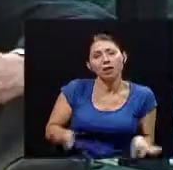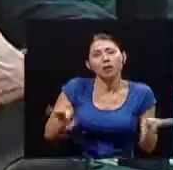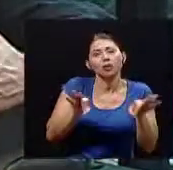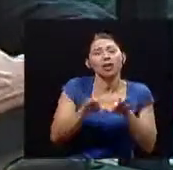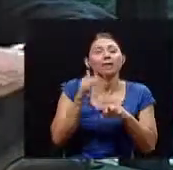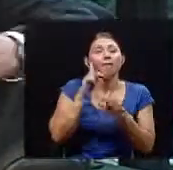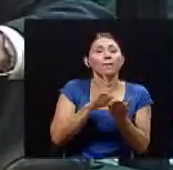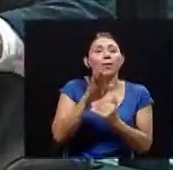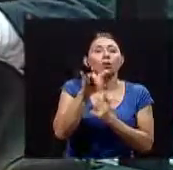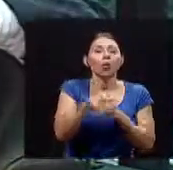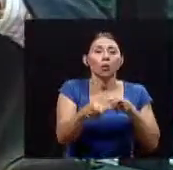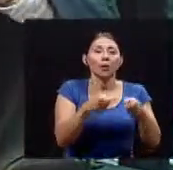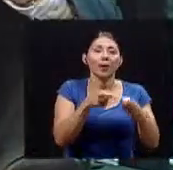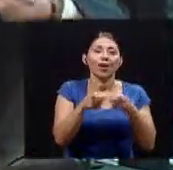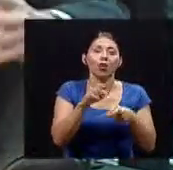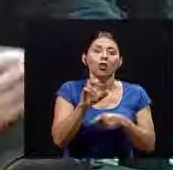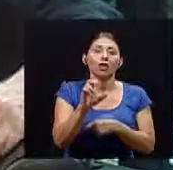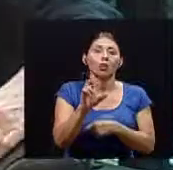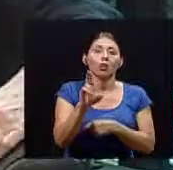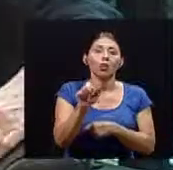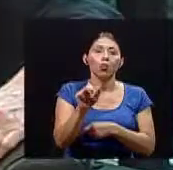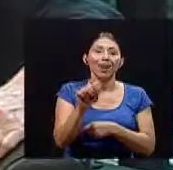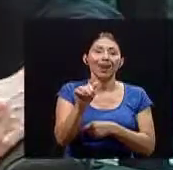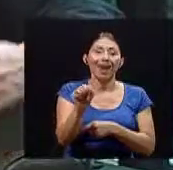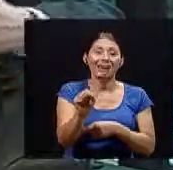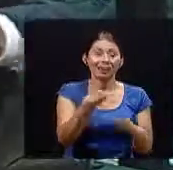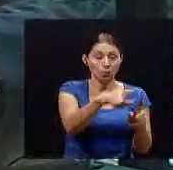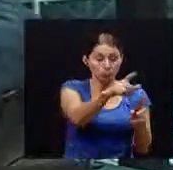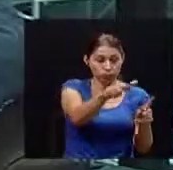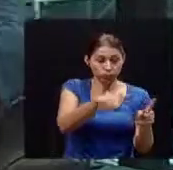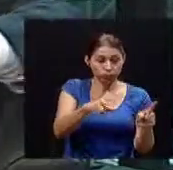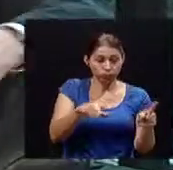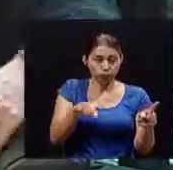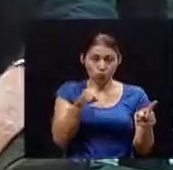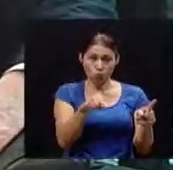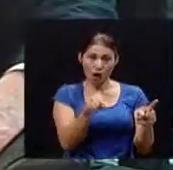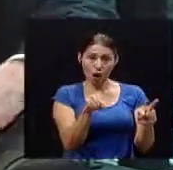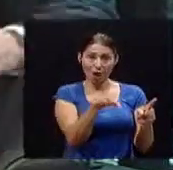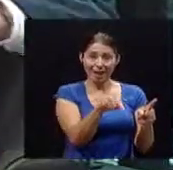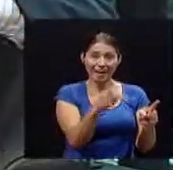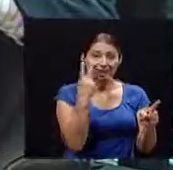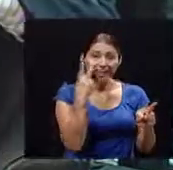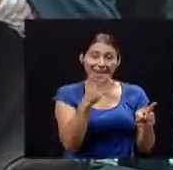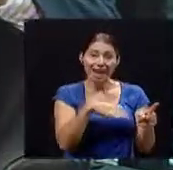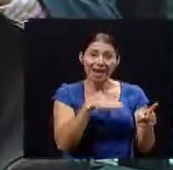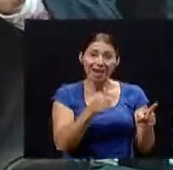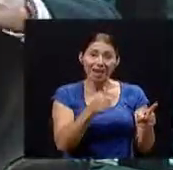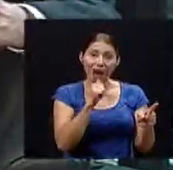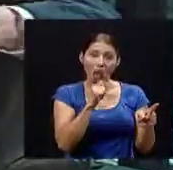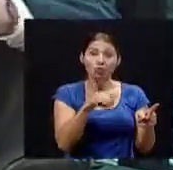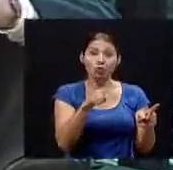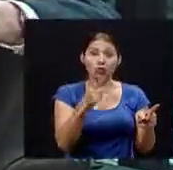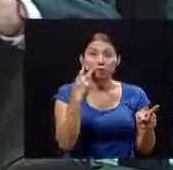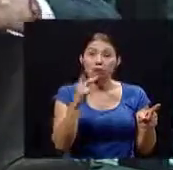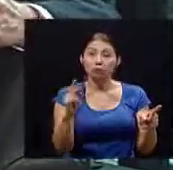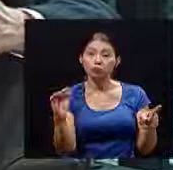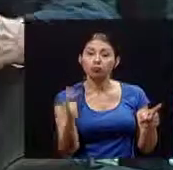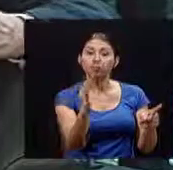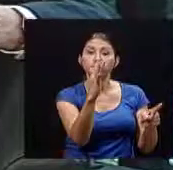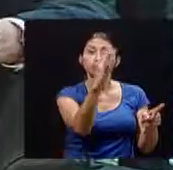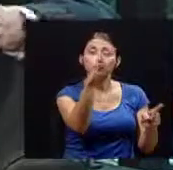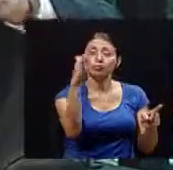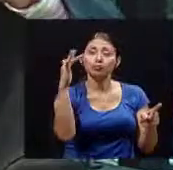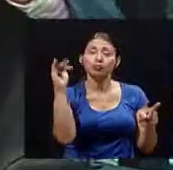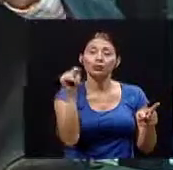porque la salud de una cuenca se refleja en la calidad del agua entonces si tenemos áreas protegidas con bosques